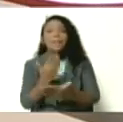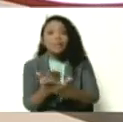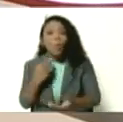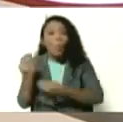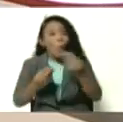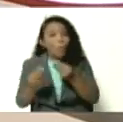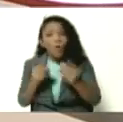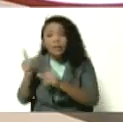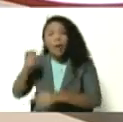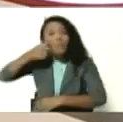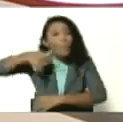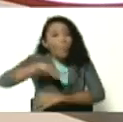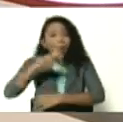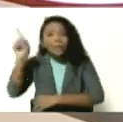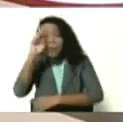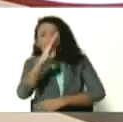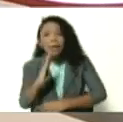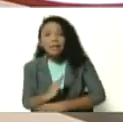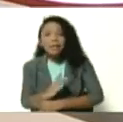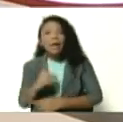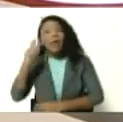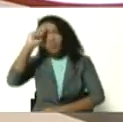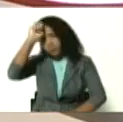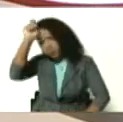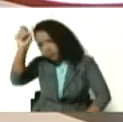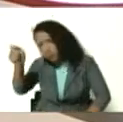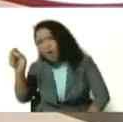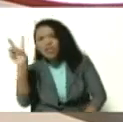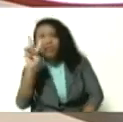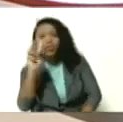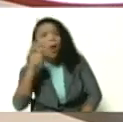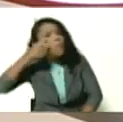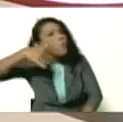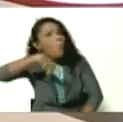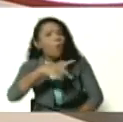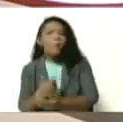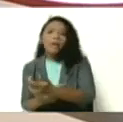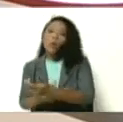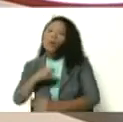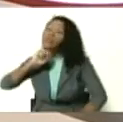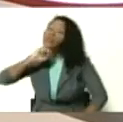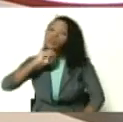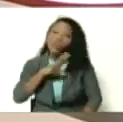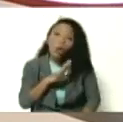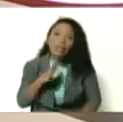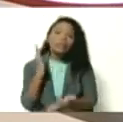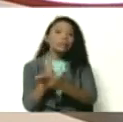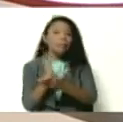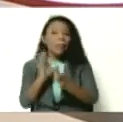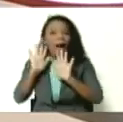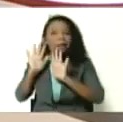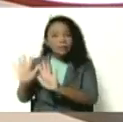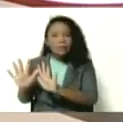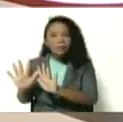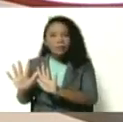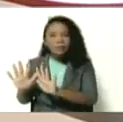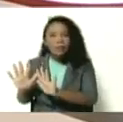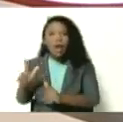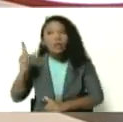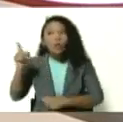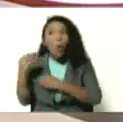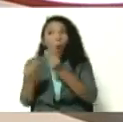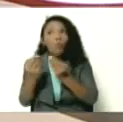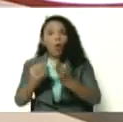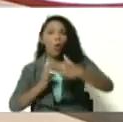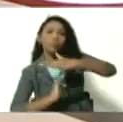para ese pueblo de Brasil que reconoce en Venezuela un pueblo hermano que históricamente ha sido así, ¿cómo se profundiza esto con los migrantes